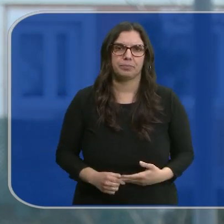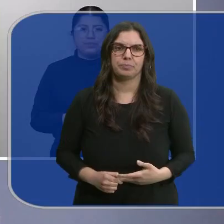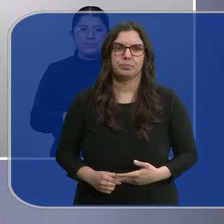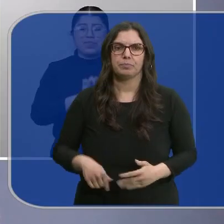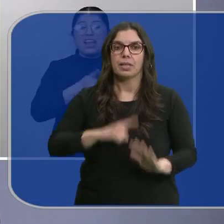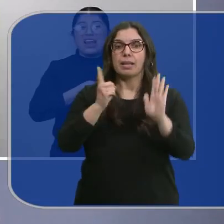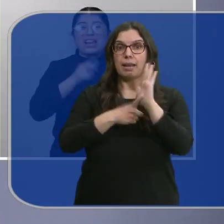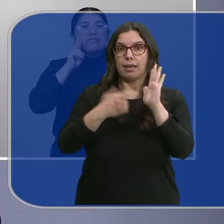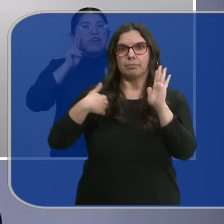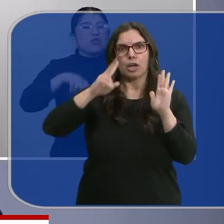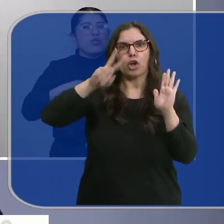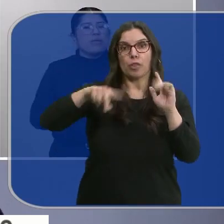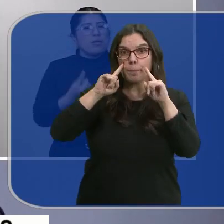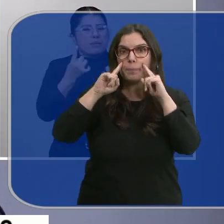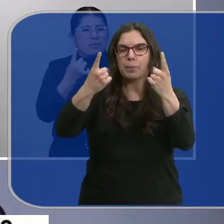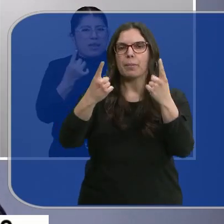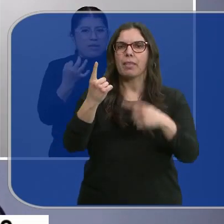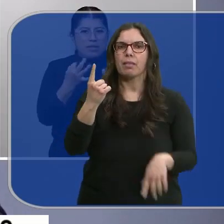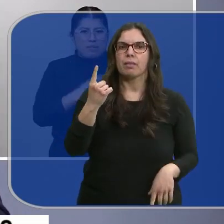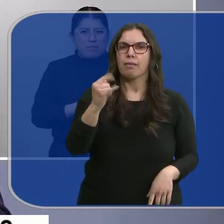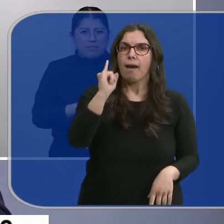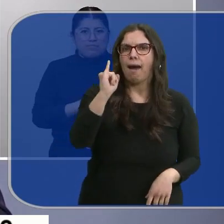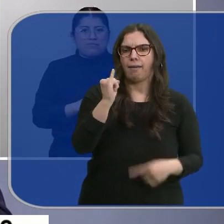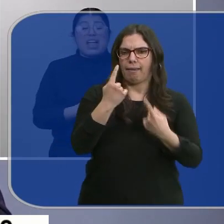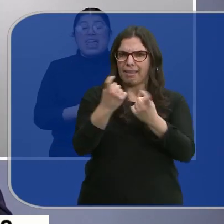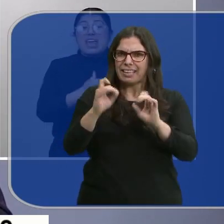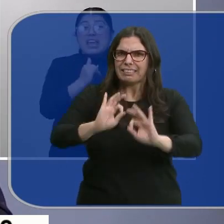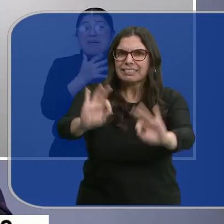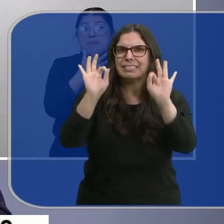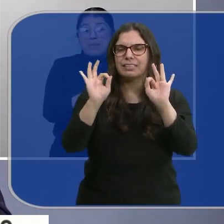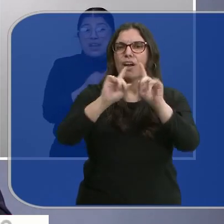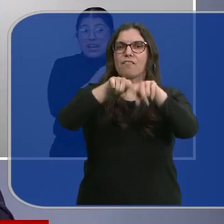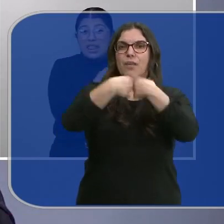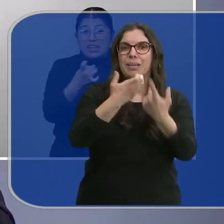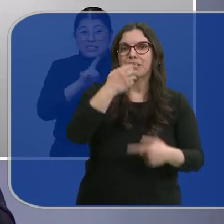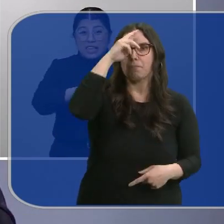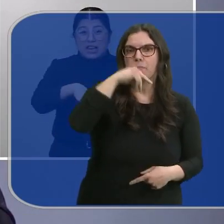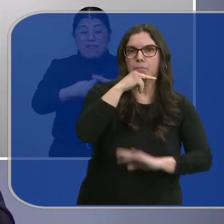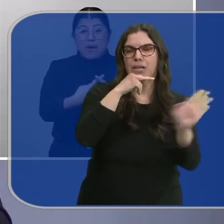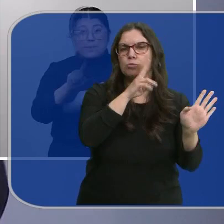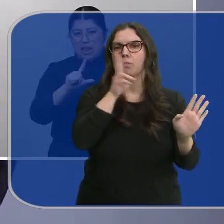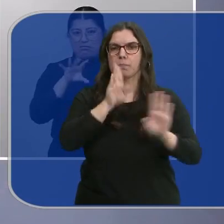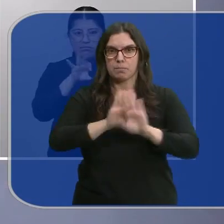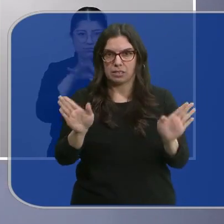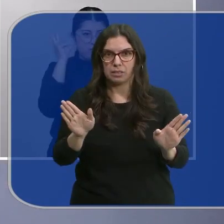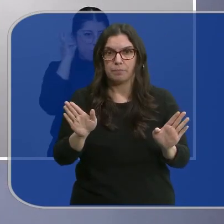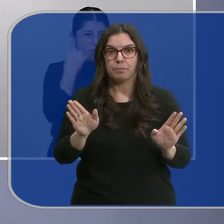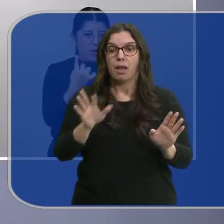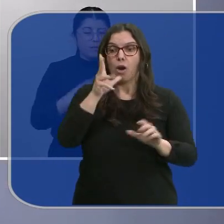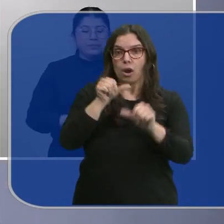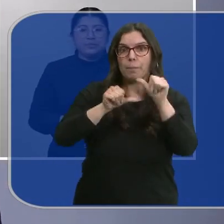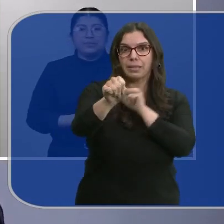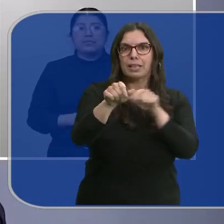La ley reconoce por primera vez la existencia y las necesidades específicas de las familias monoparentales, que a partir de ahora